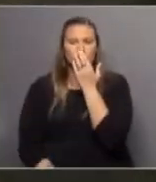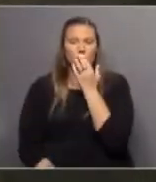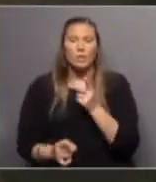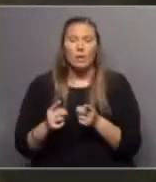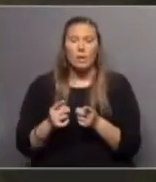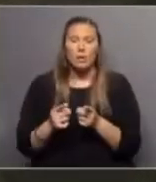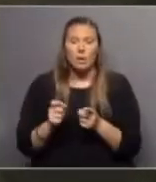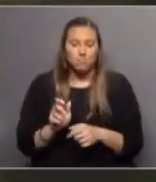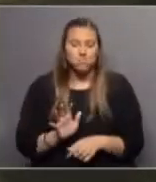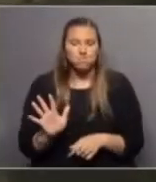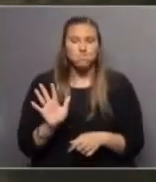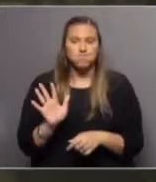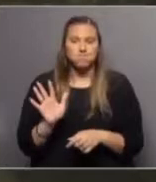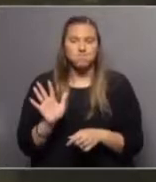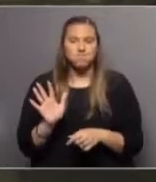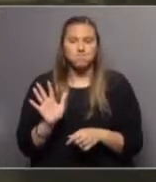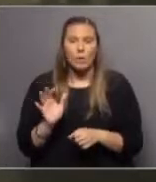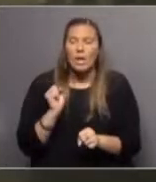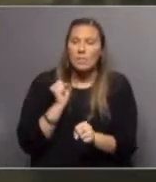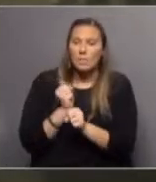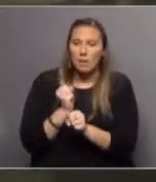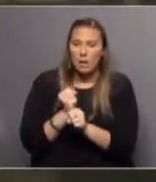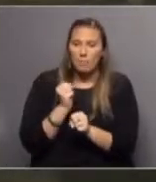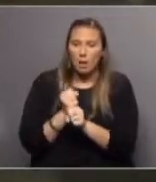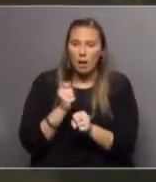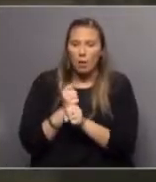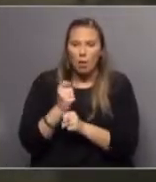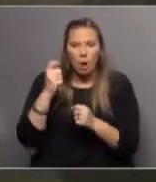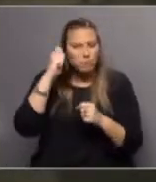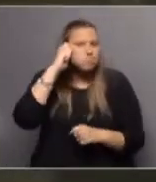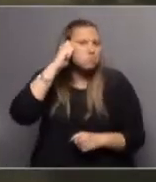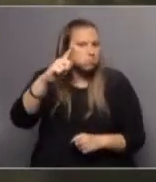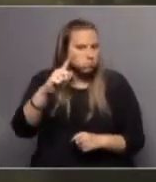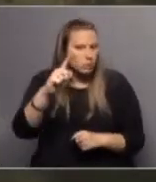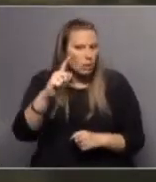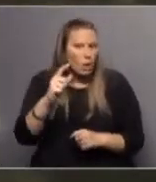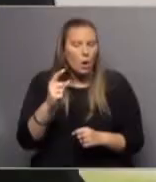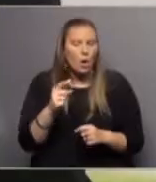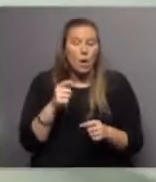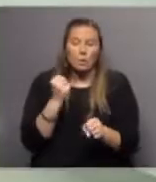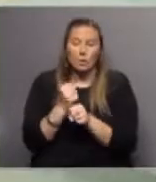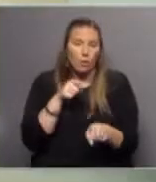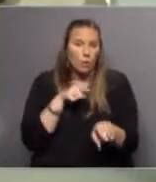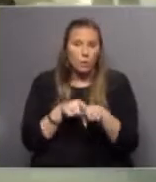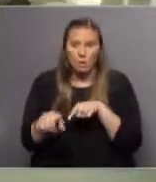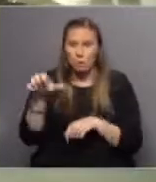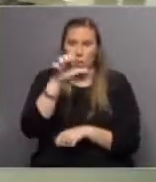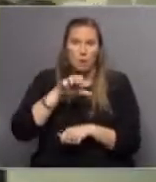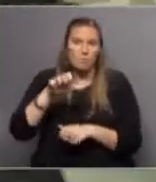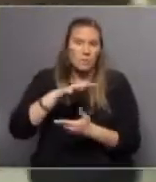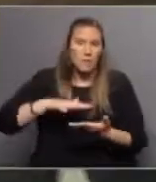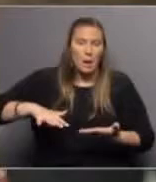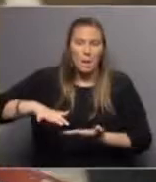En general nos caracteriza el empleo altamente capacitado. La cantidad de empleo directo hoy de las empresas en el